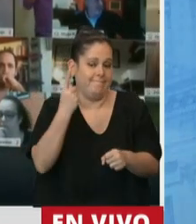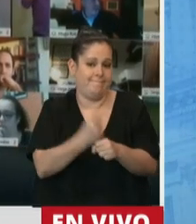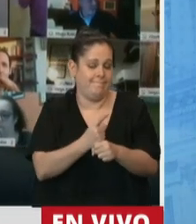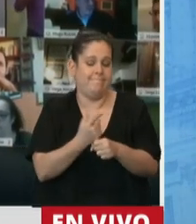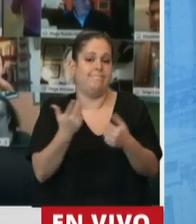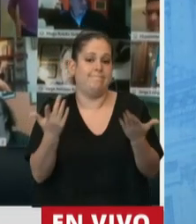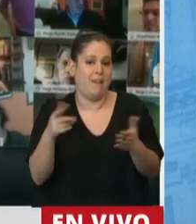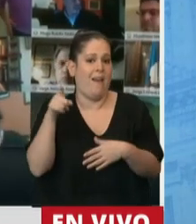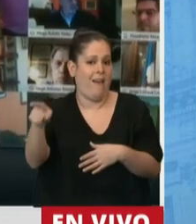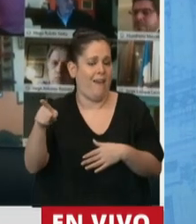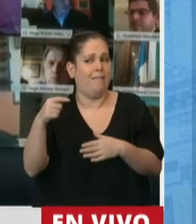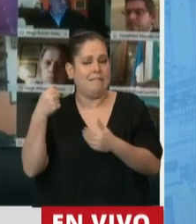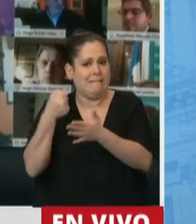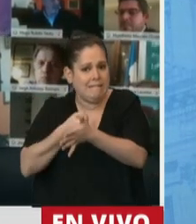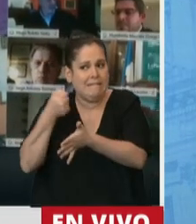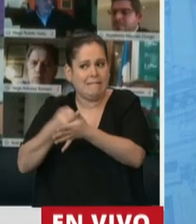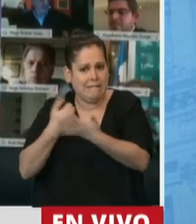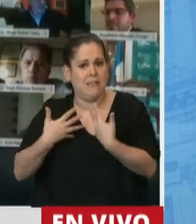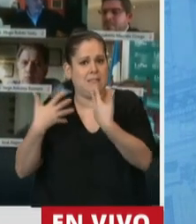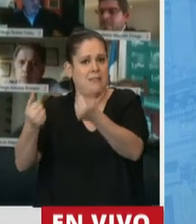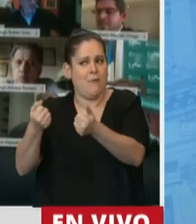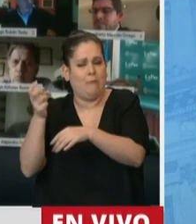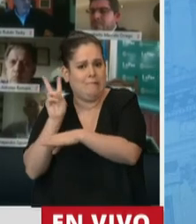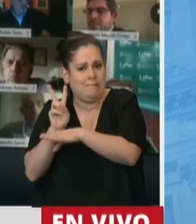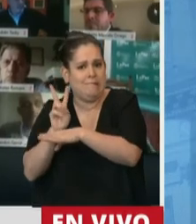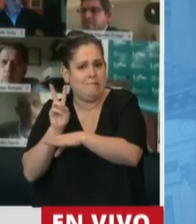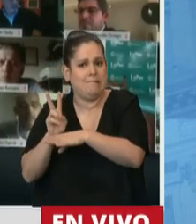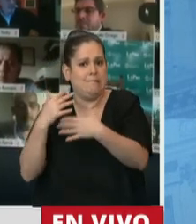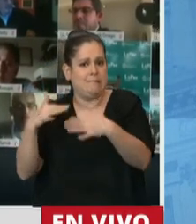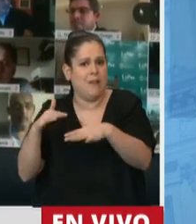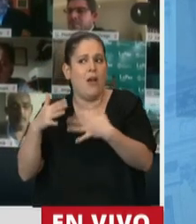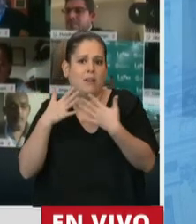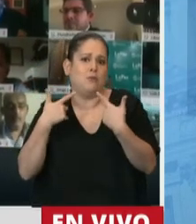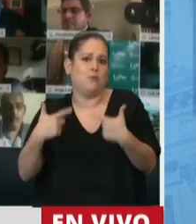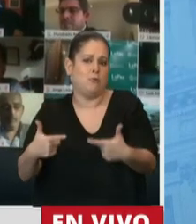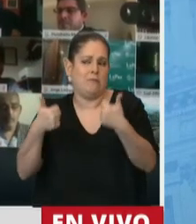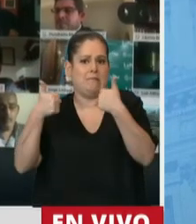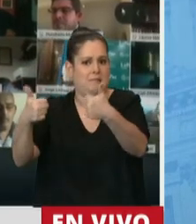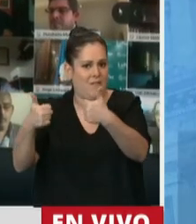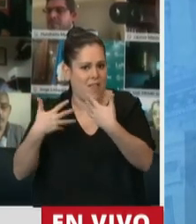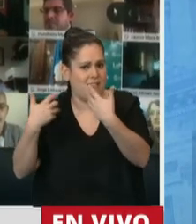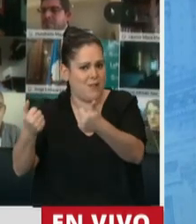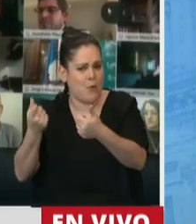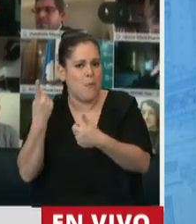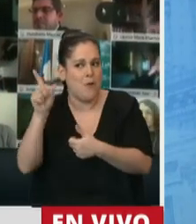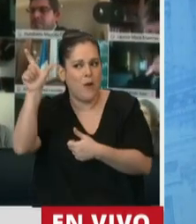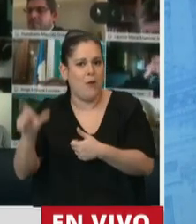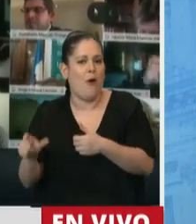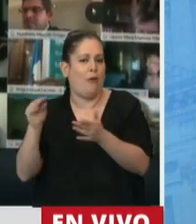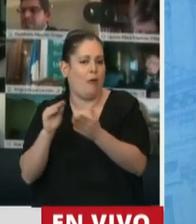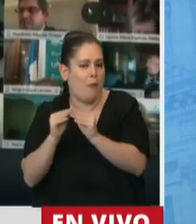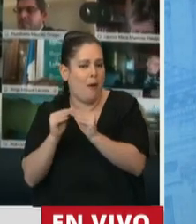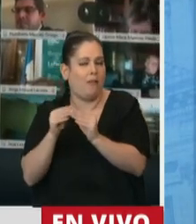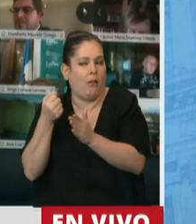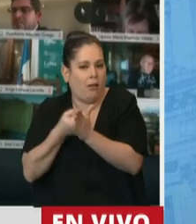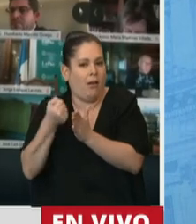que se está recuperando y que se está cuidando mucho y que está muy bien por suerte pero es el compañero que militó mucho